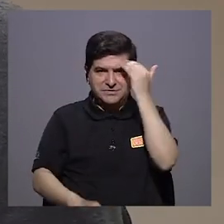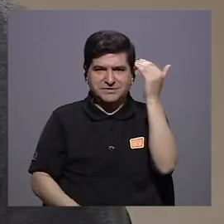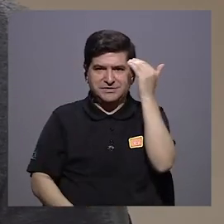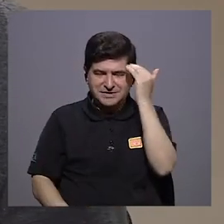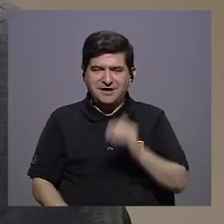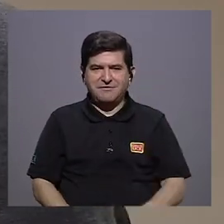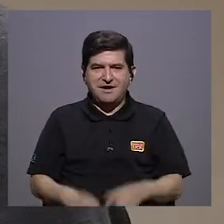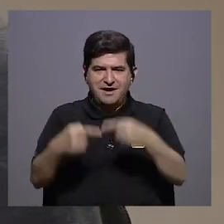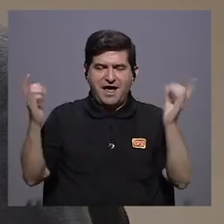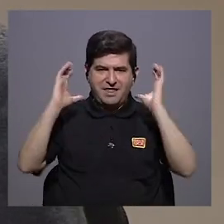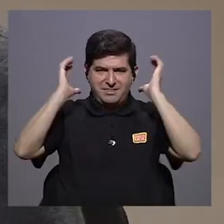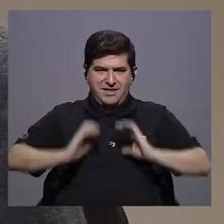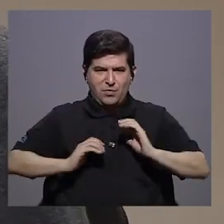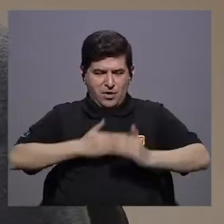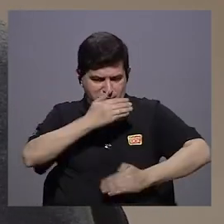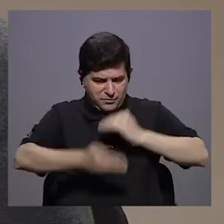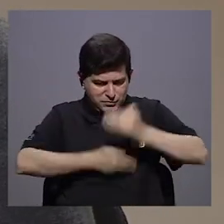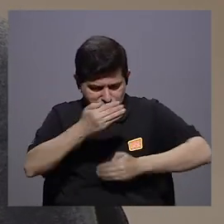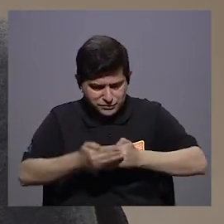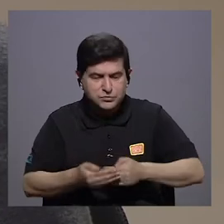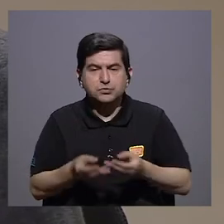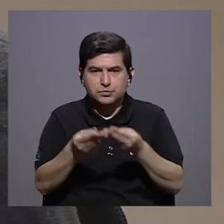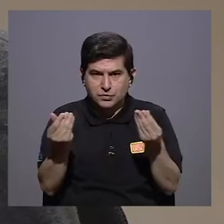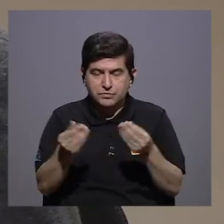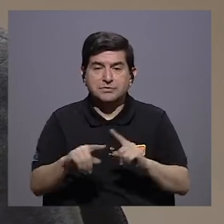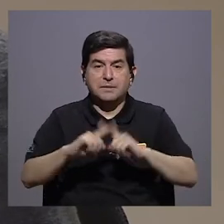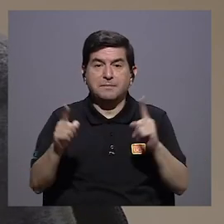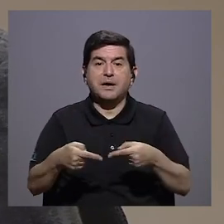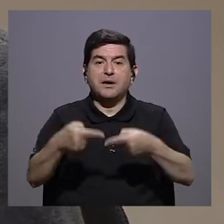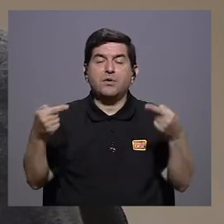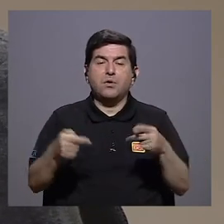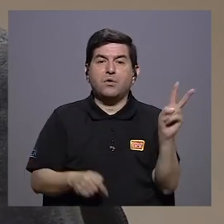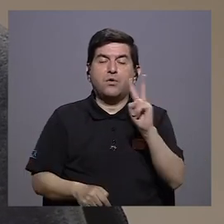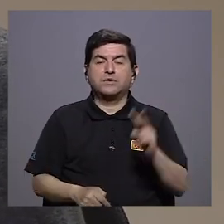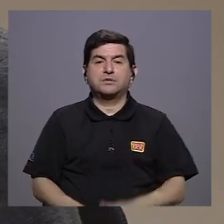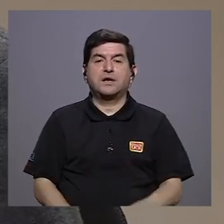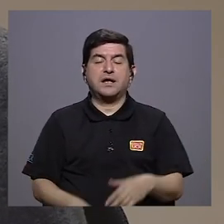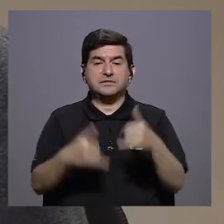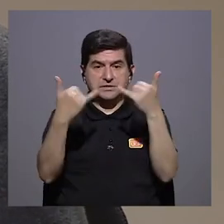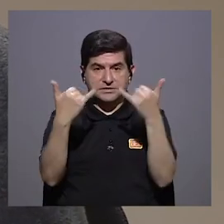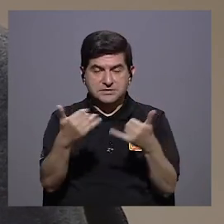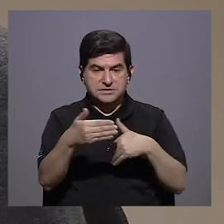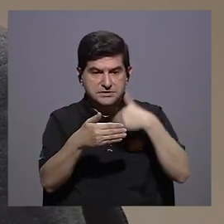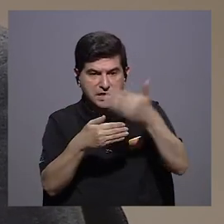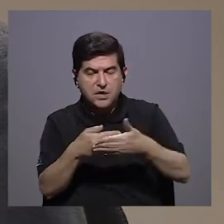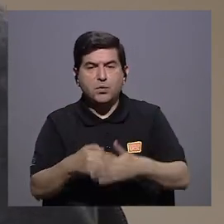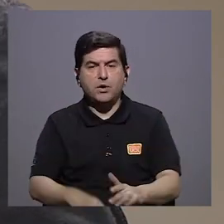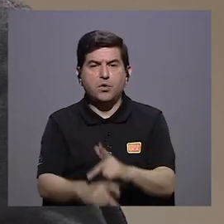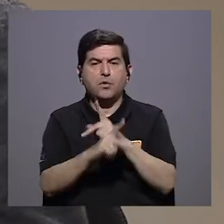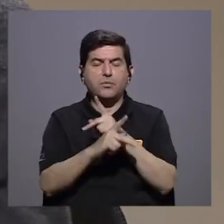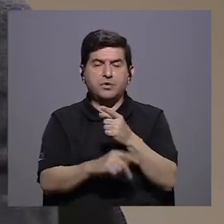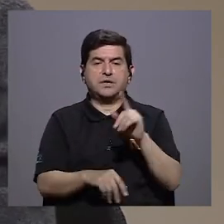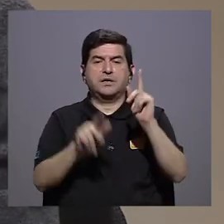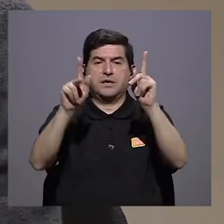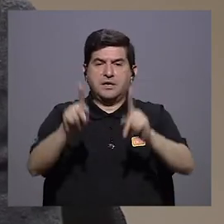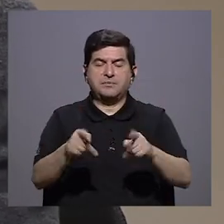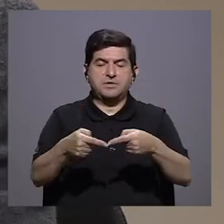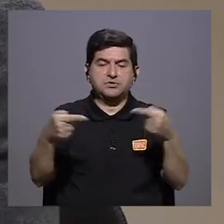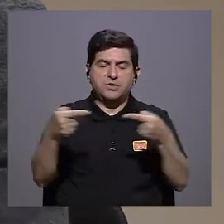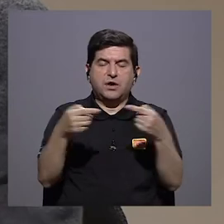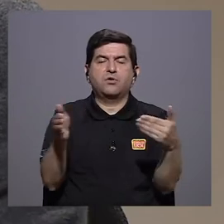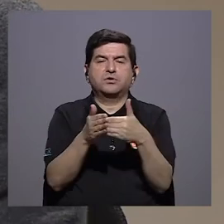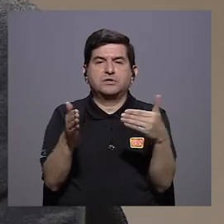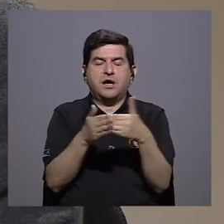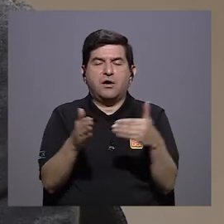sabe que los anticuerpos se generan. Ahora, si estos anticuerpos contra el virus, una vez que uno le da la enfermedad, puede protegerlo a uno